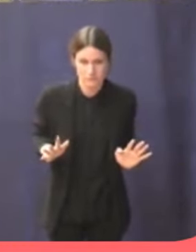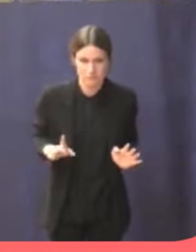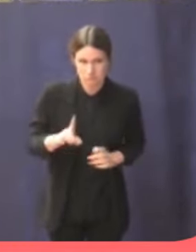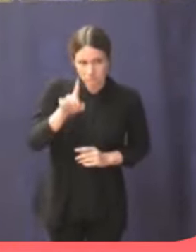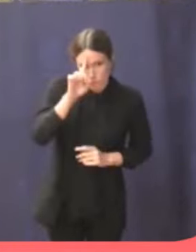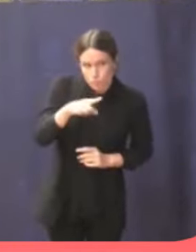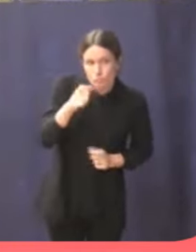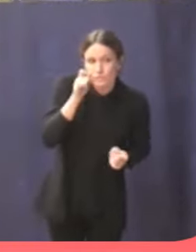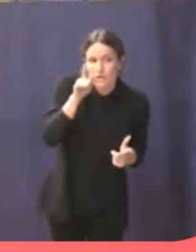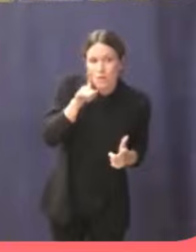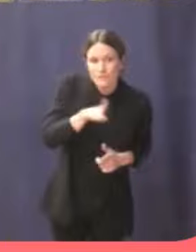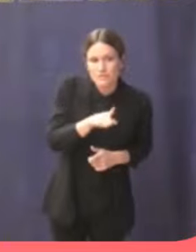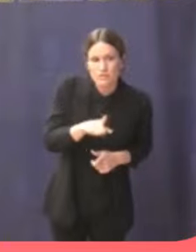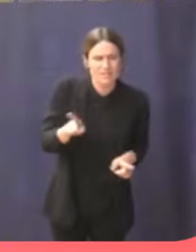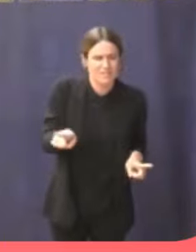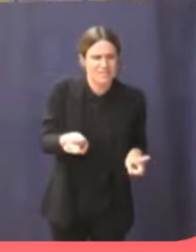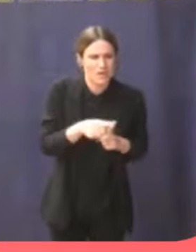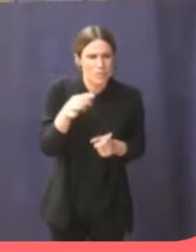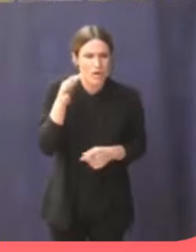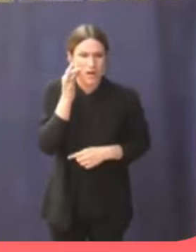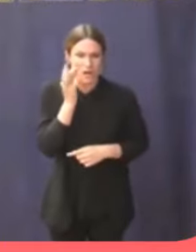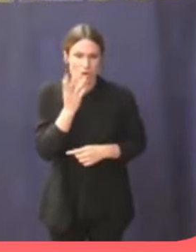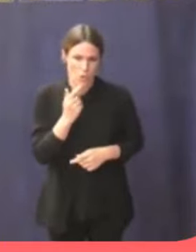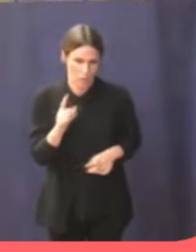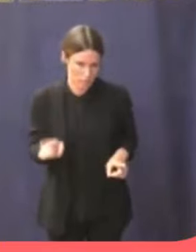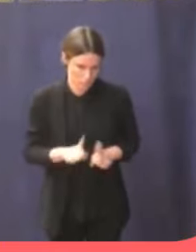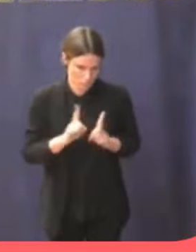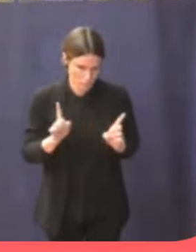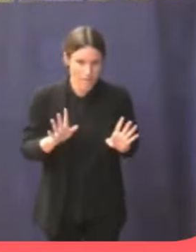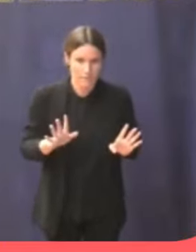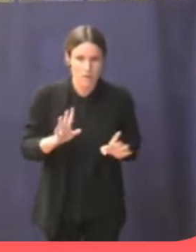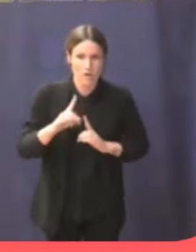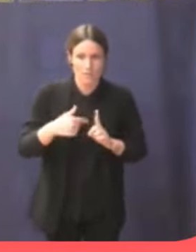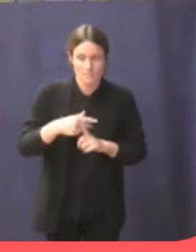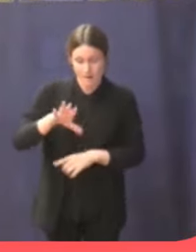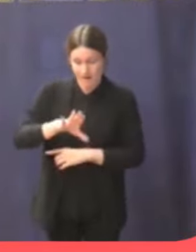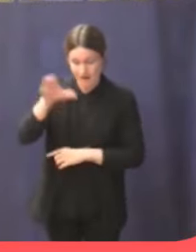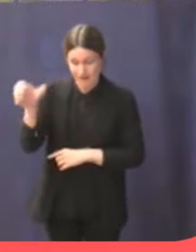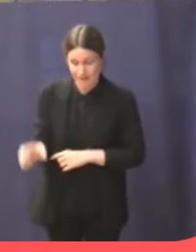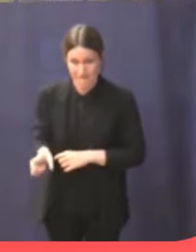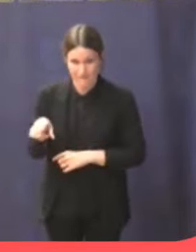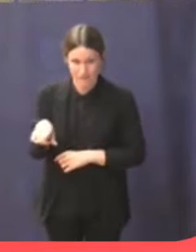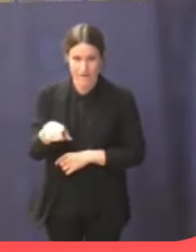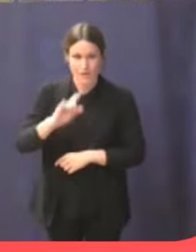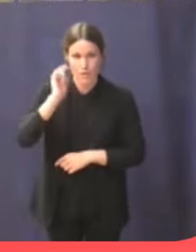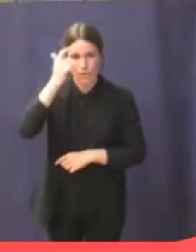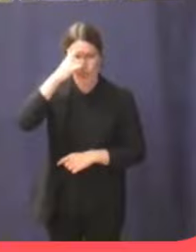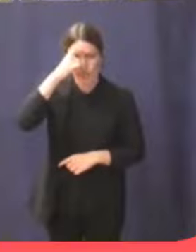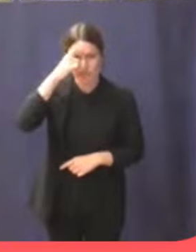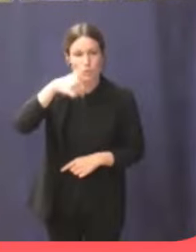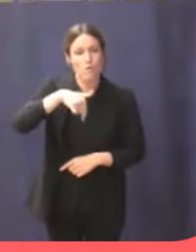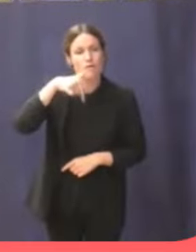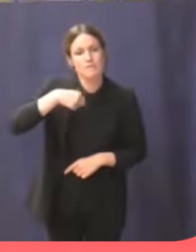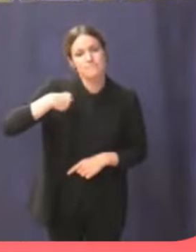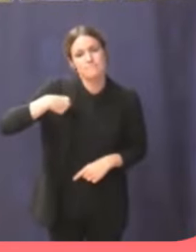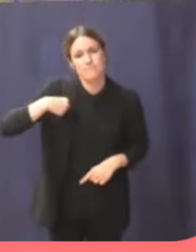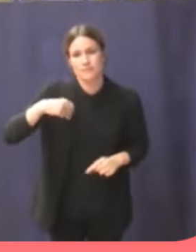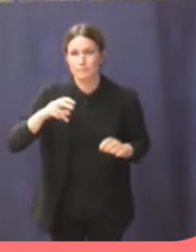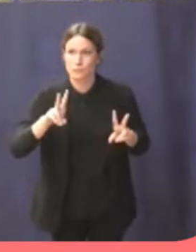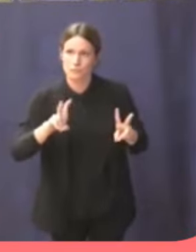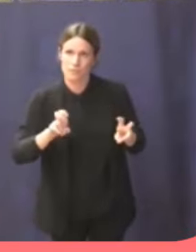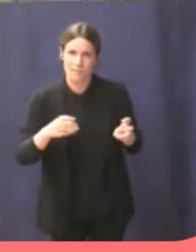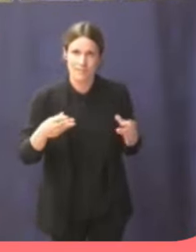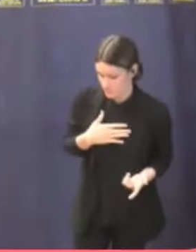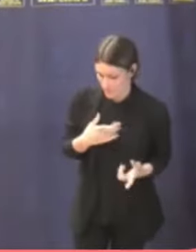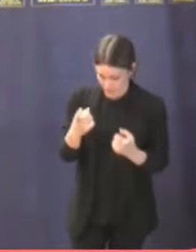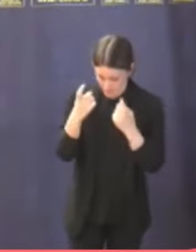sé si usted lo ve. Me igual el color. Me da igual el color. Pero resulta que, además, en África no tienen el mismo concepto que tenemos aquí de la